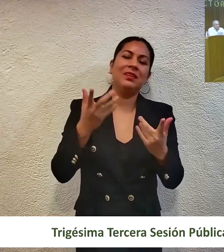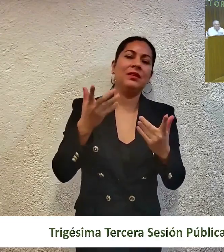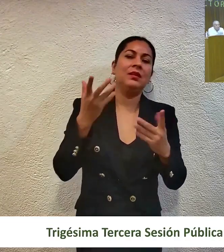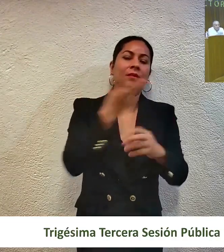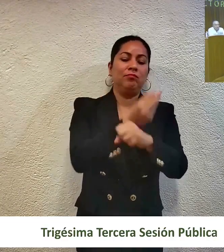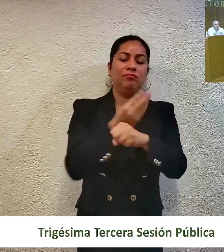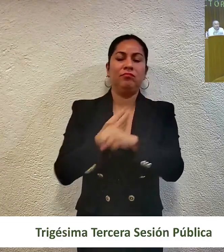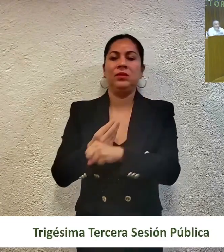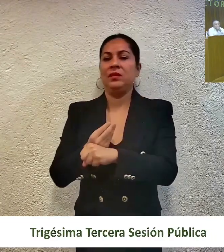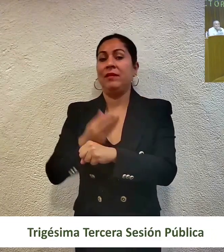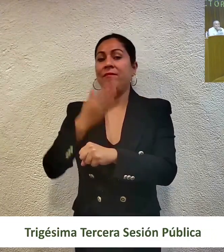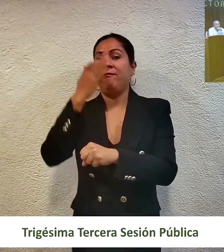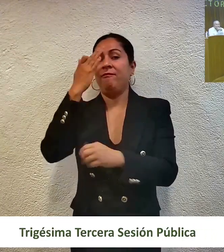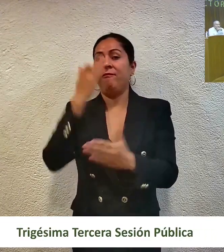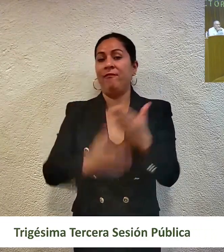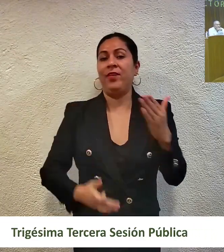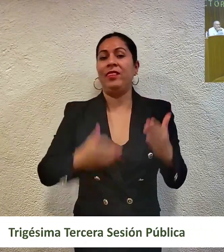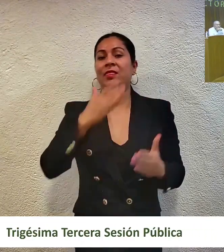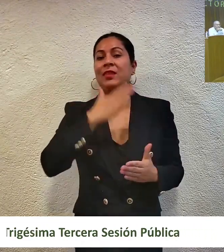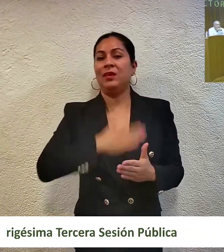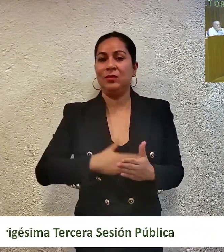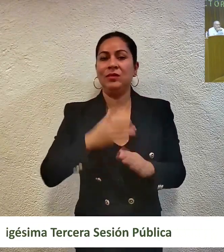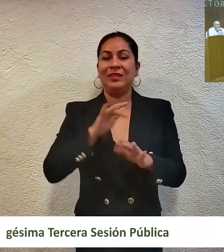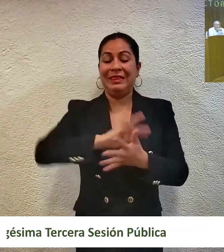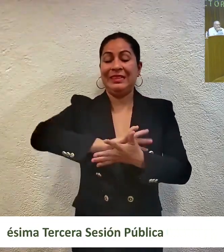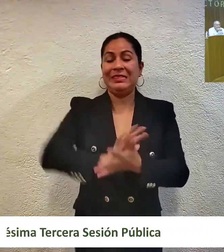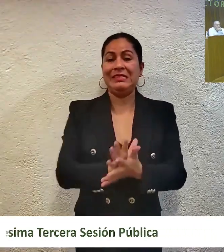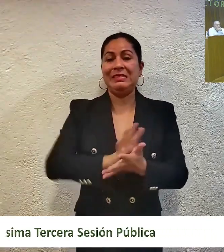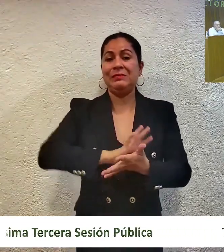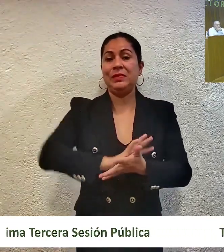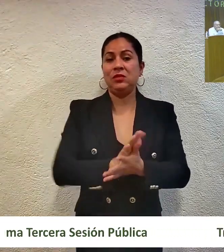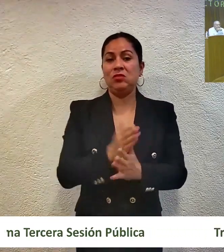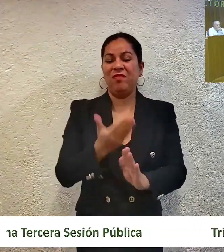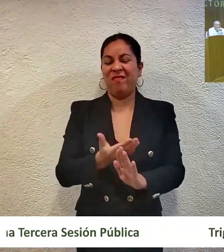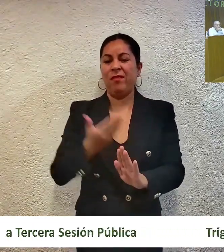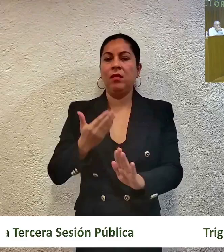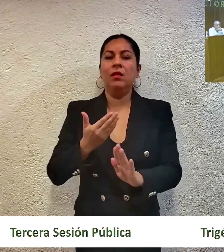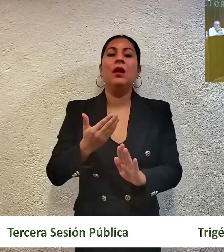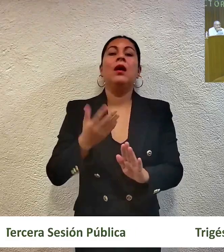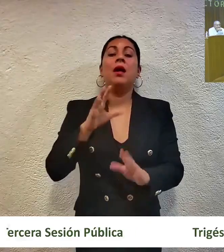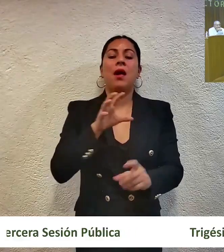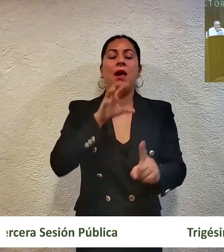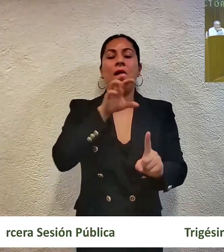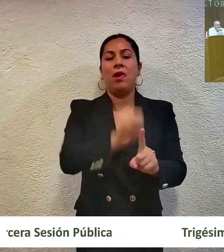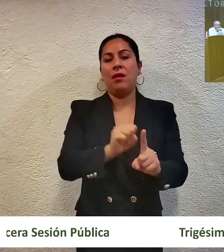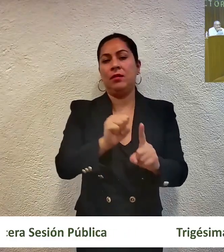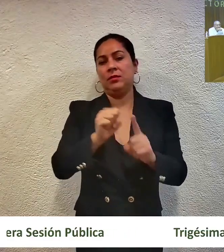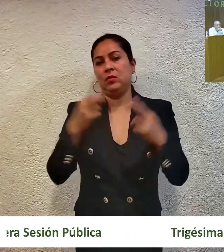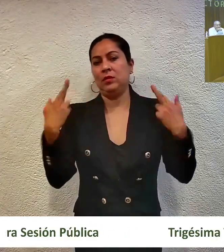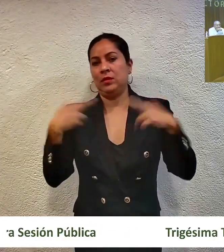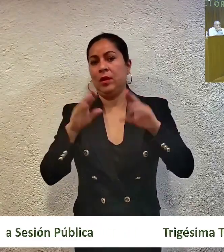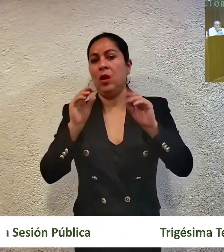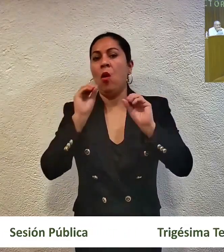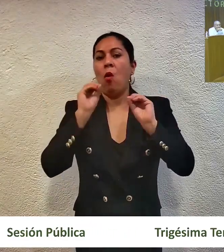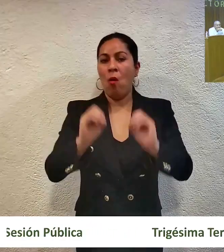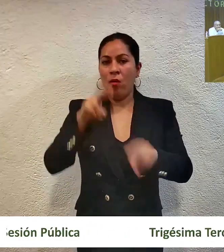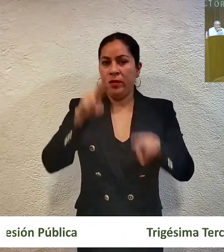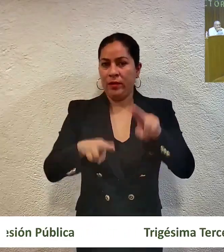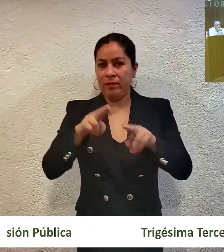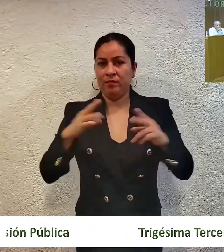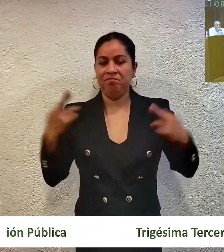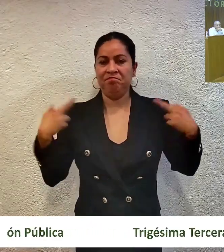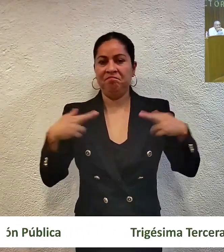situación de injusticia, desventaja o discriminación, alcanzar una representación o un nivel de participación equilibrada,